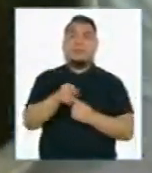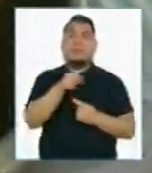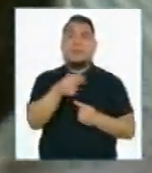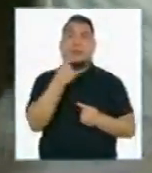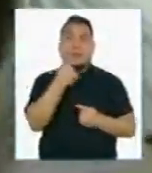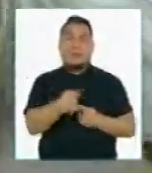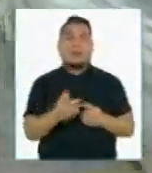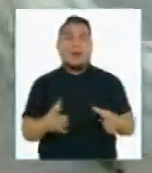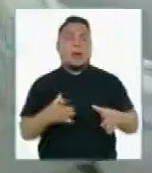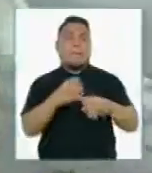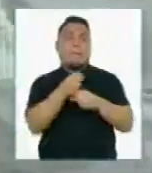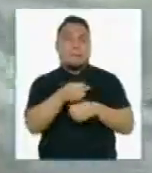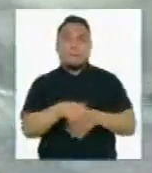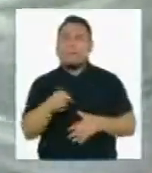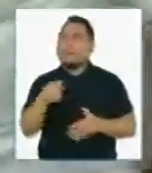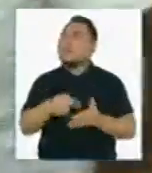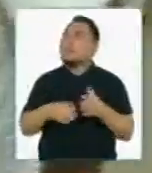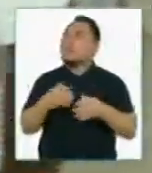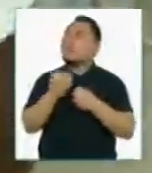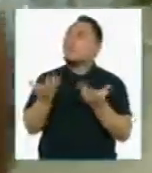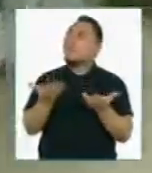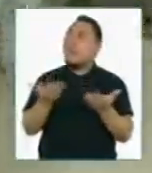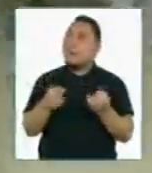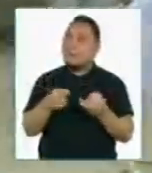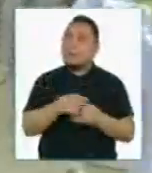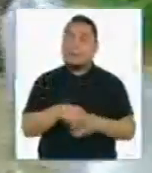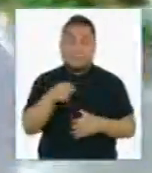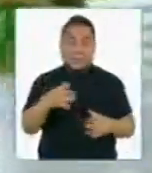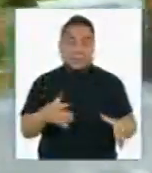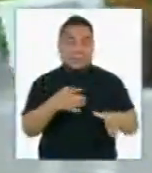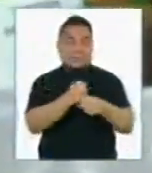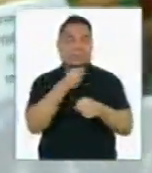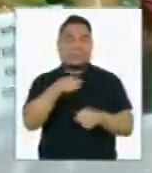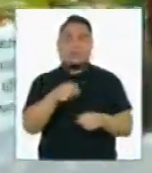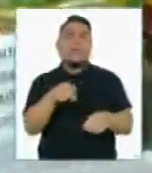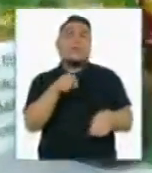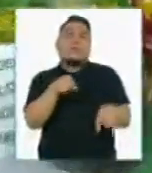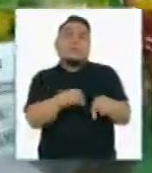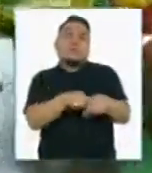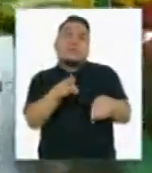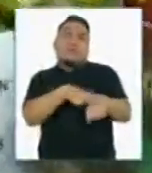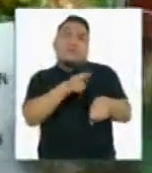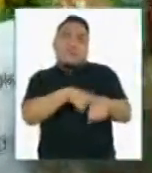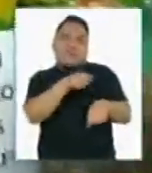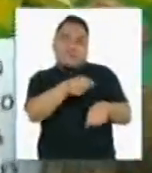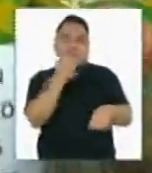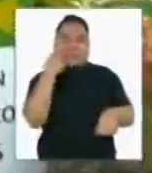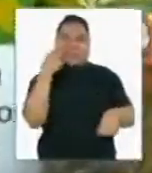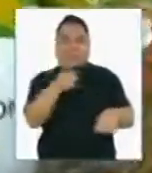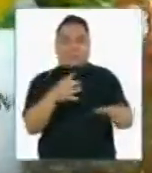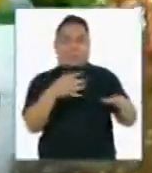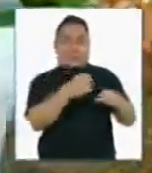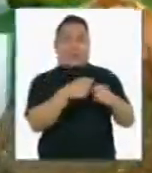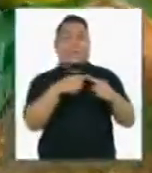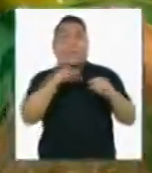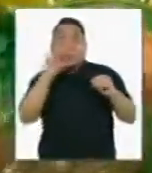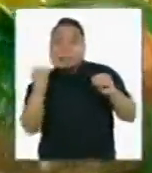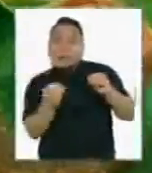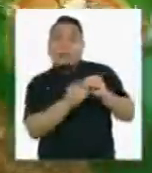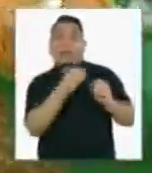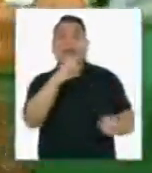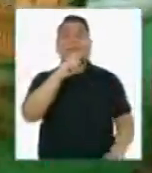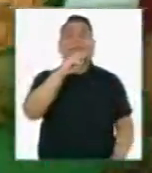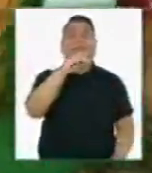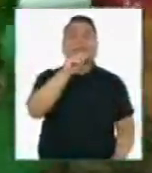panetones. ¿Qué panetones tienen? Tenemos el panetón clásico, ¿no? Con un complemento que es la castaña.